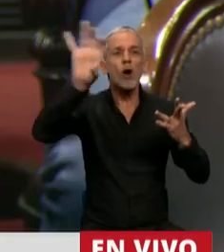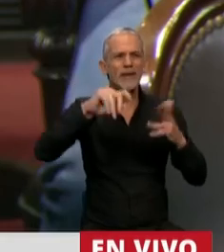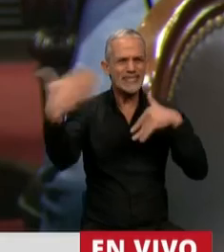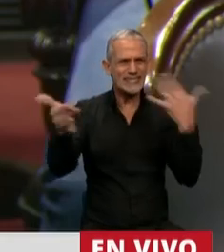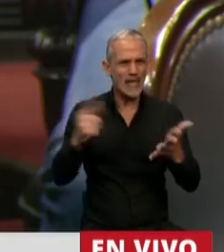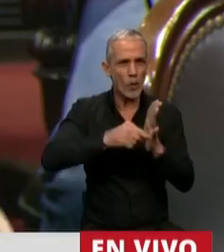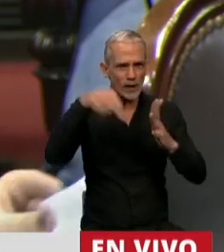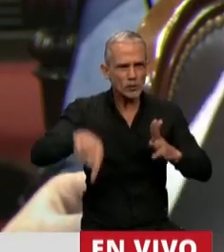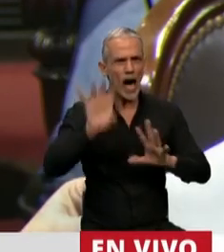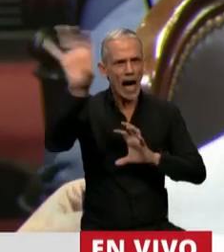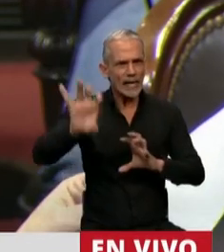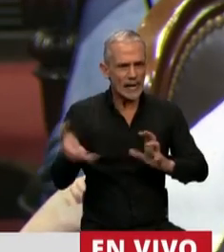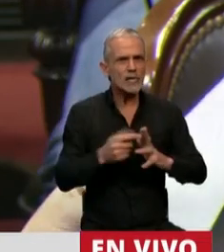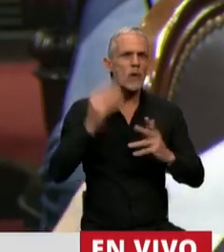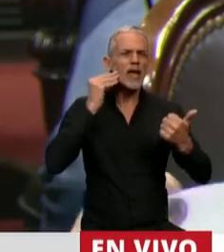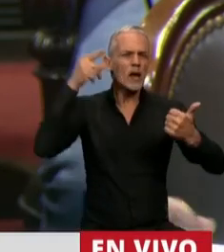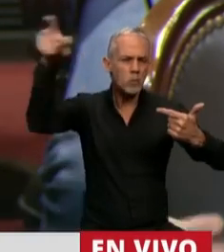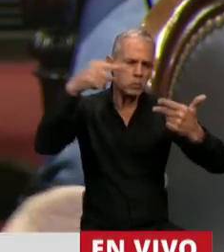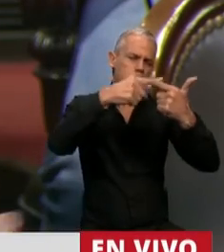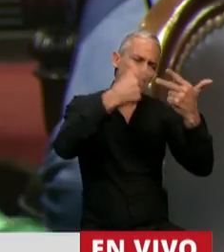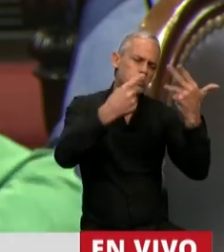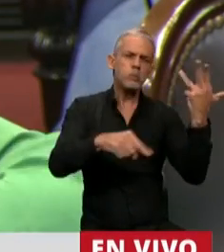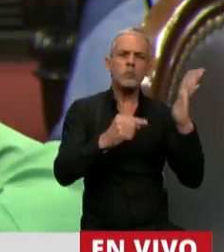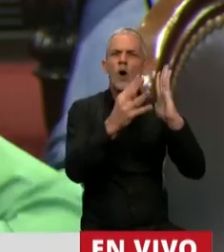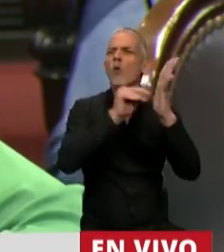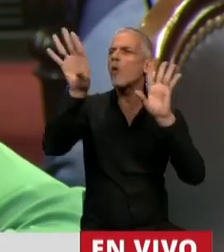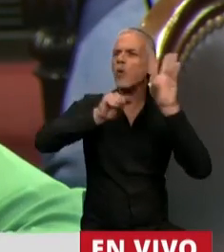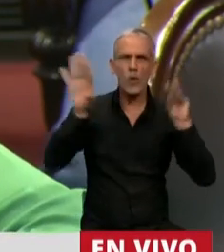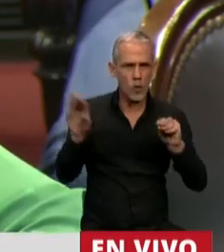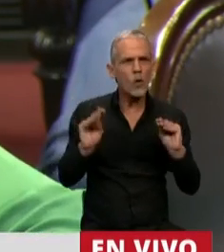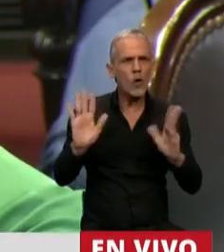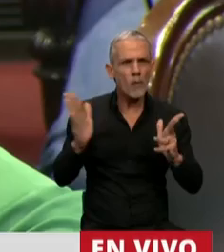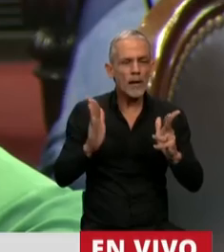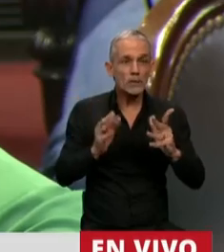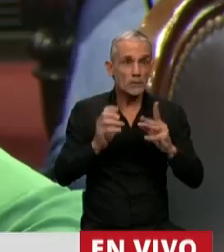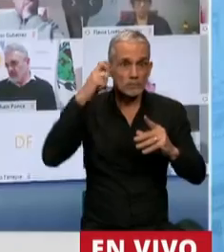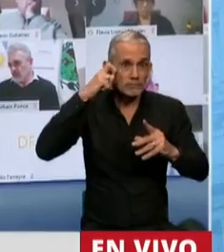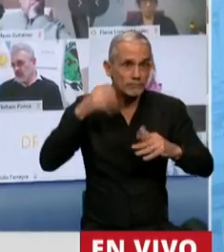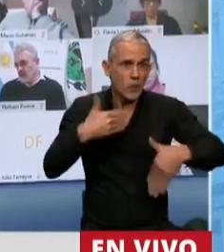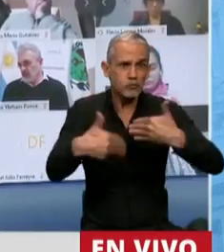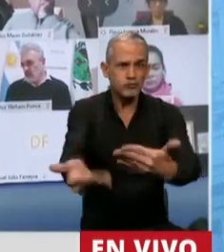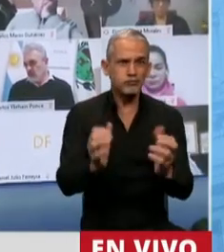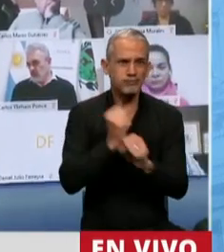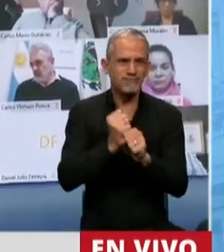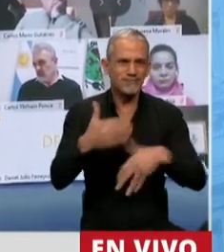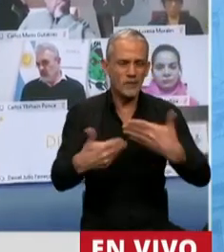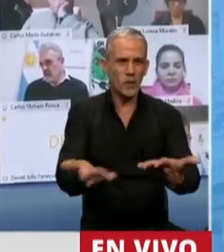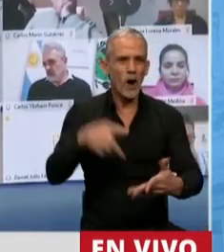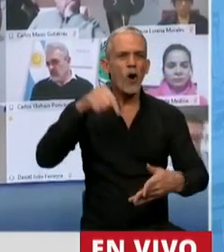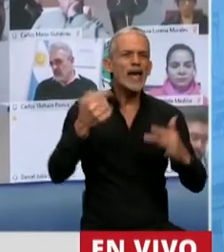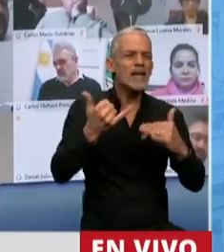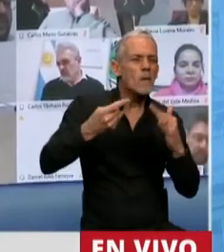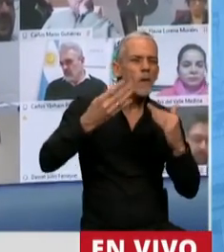Aires, del Reino Unido, y sigamos legislando. Hoy hay más de